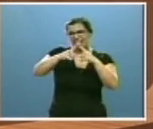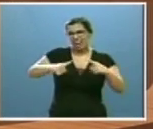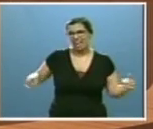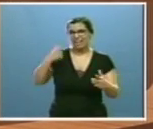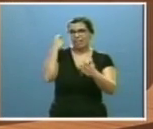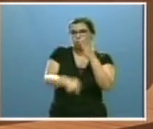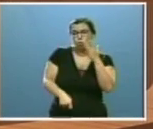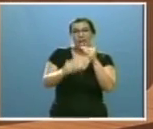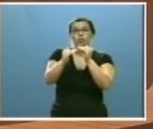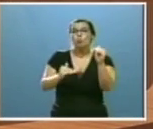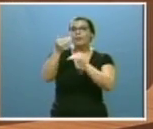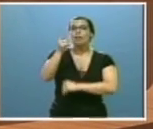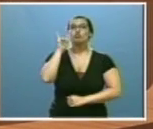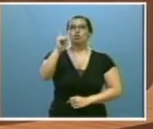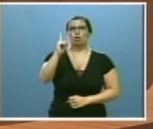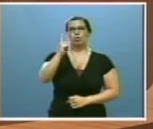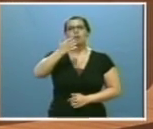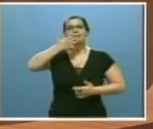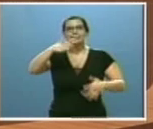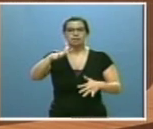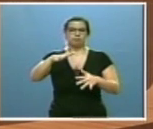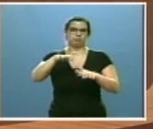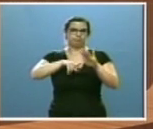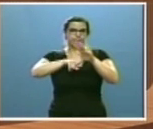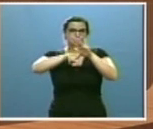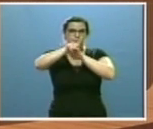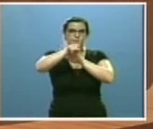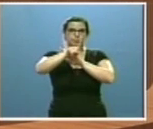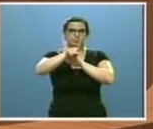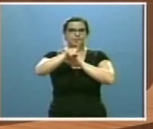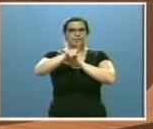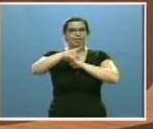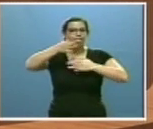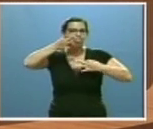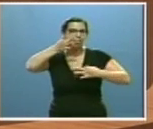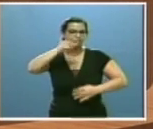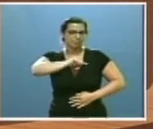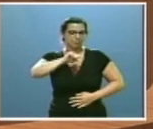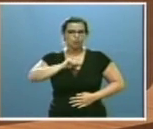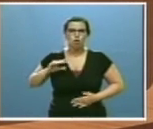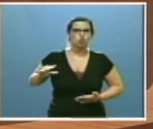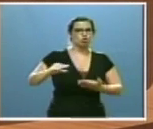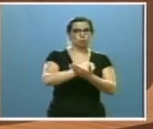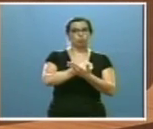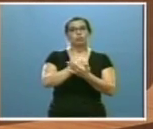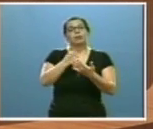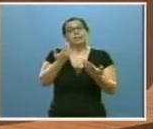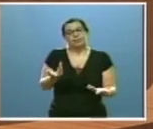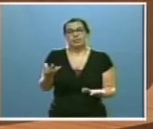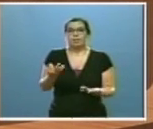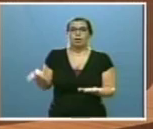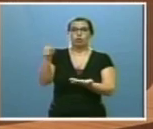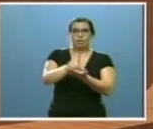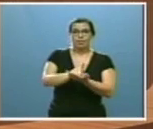será cierta cuando la recuperación sea sentida y vivida por todos. Y de nuevo haya también